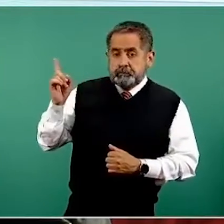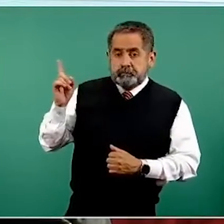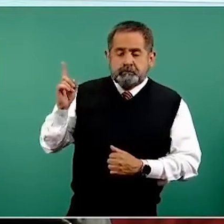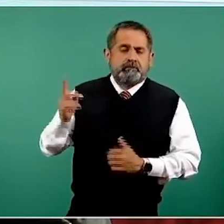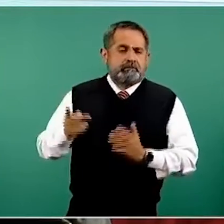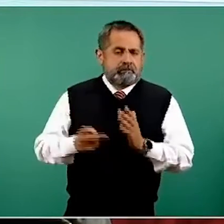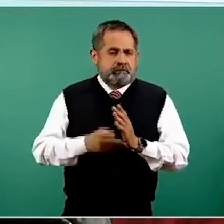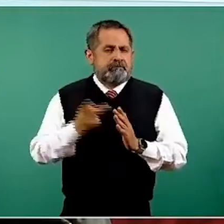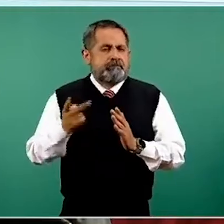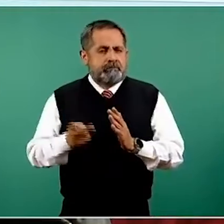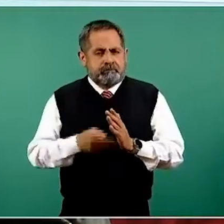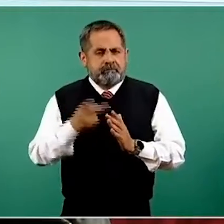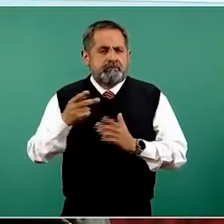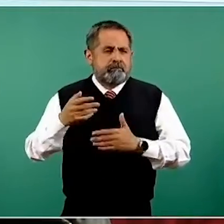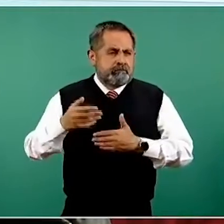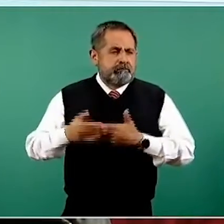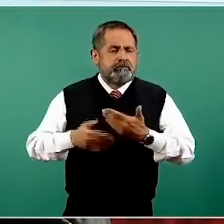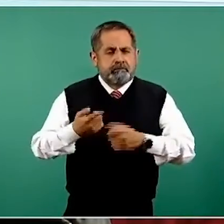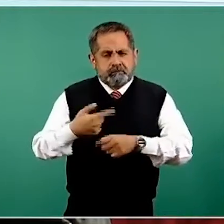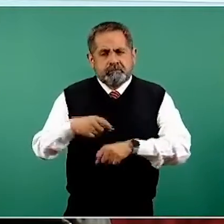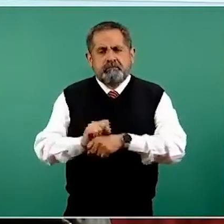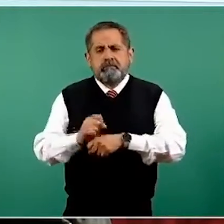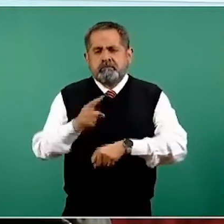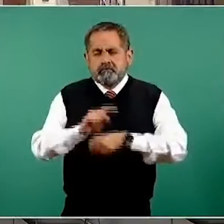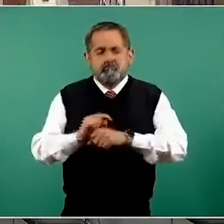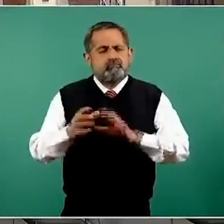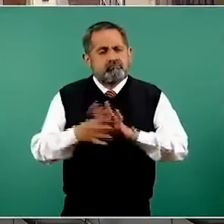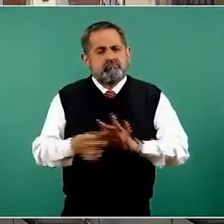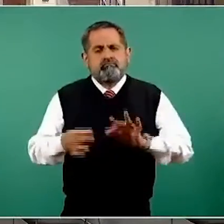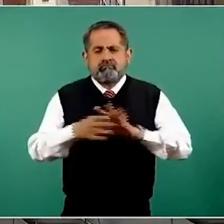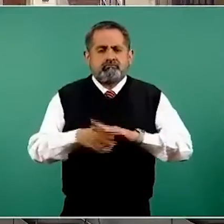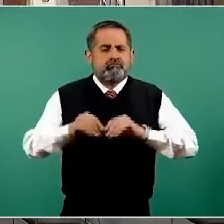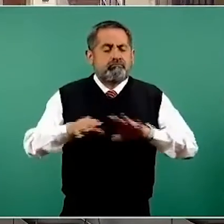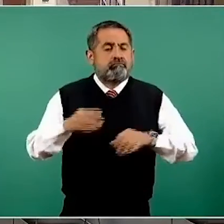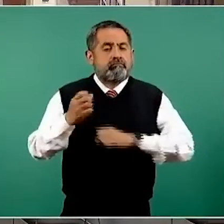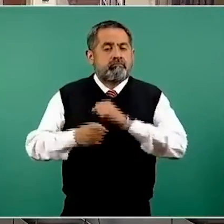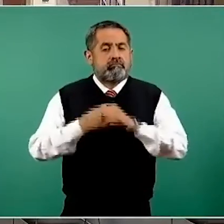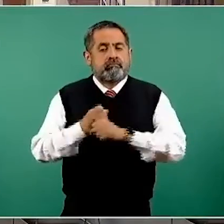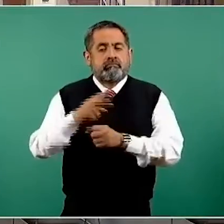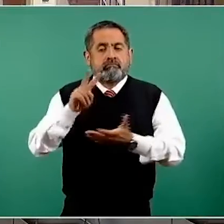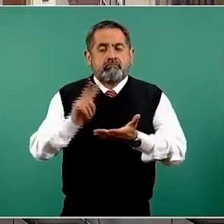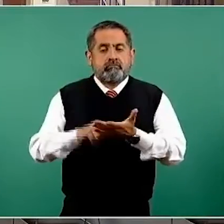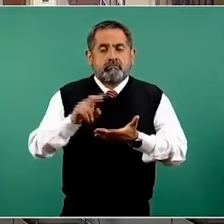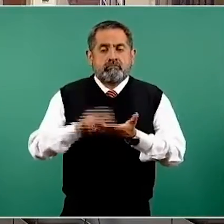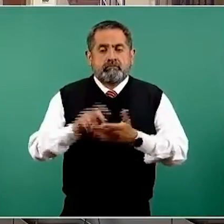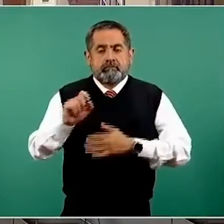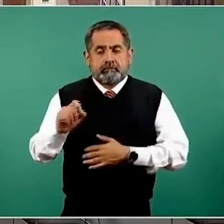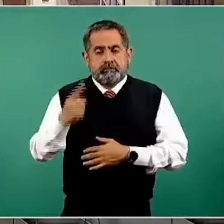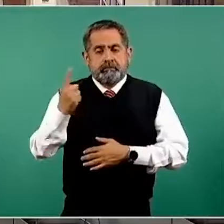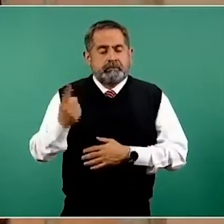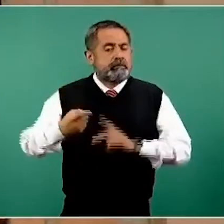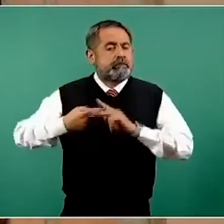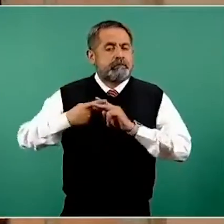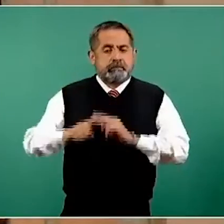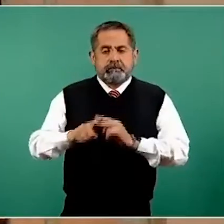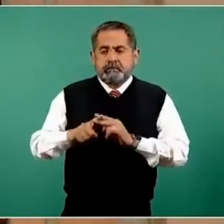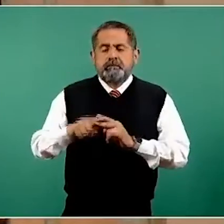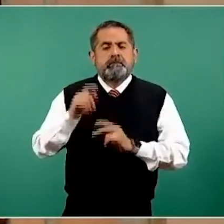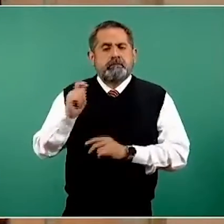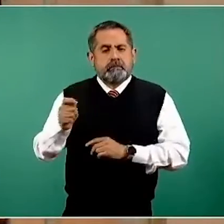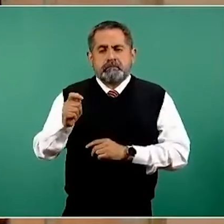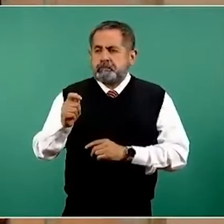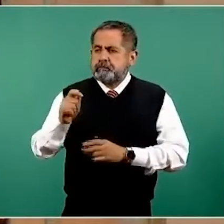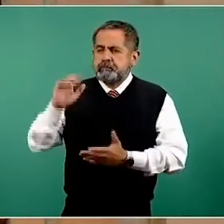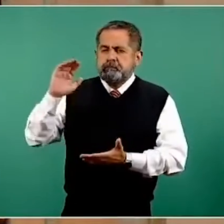recalcando ya varias semanas, desde que inició este 2021 empezamos a evidenciar un descenso en la